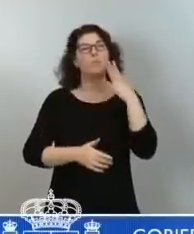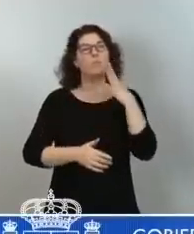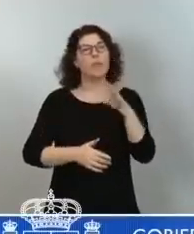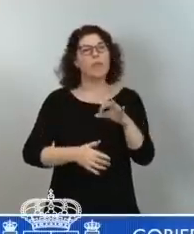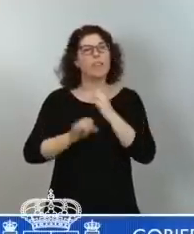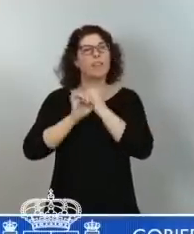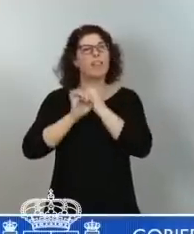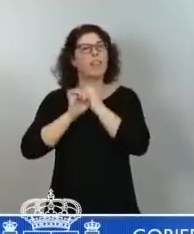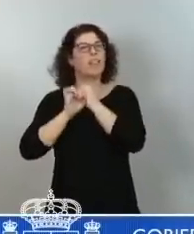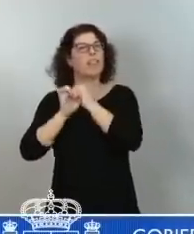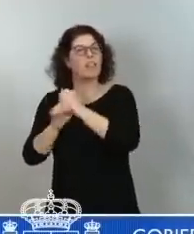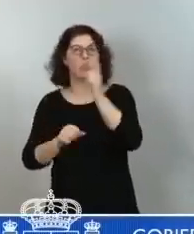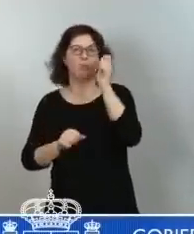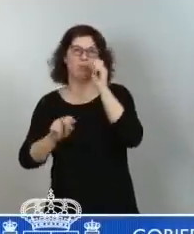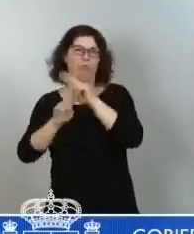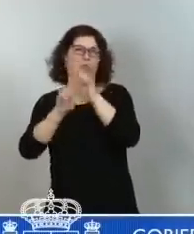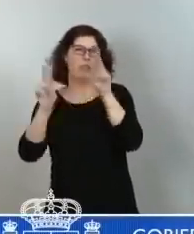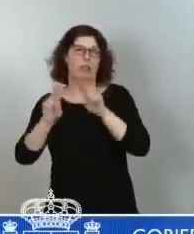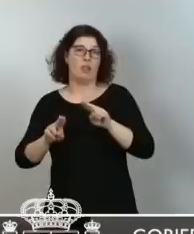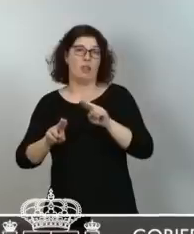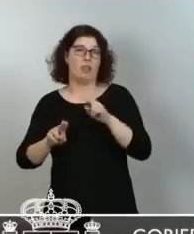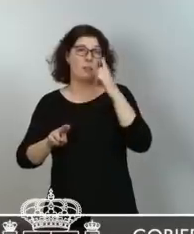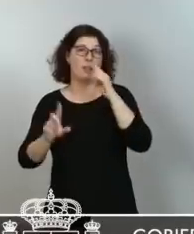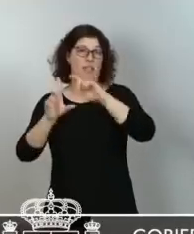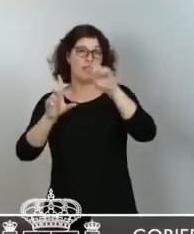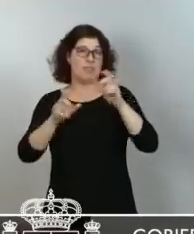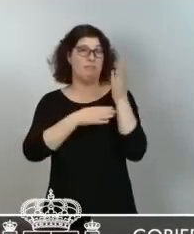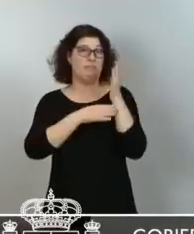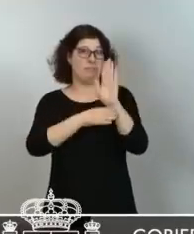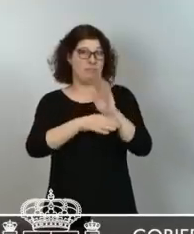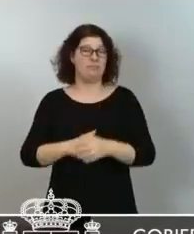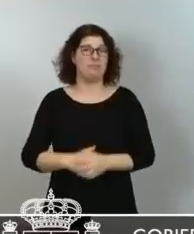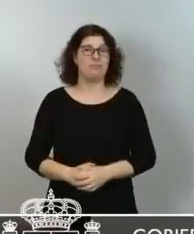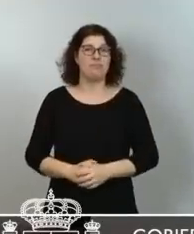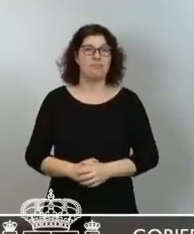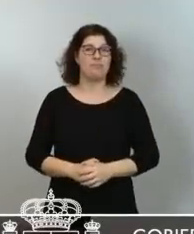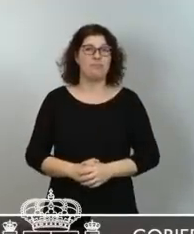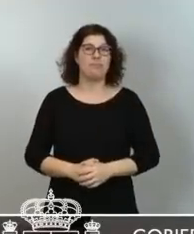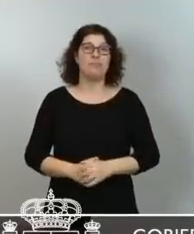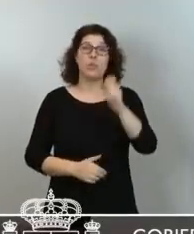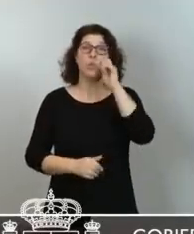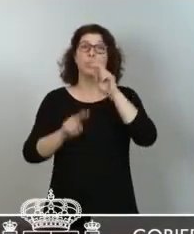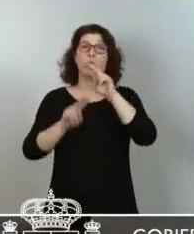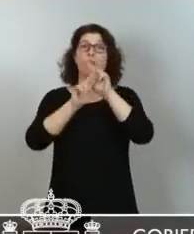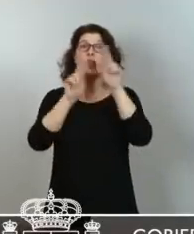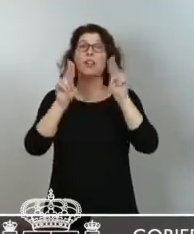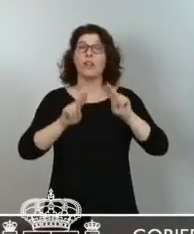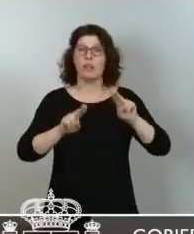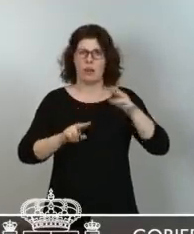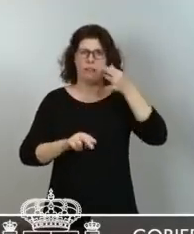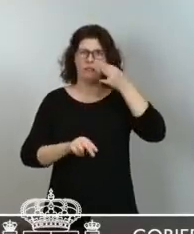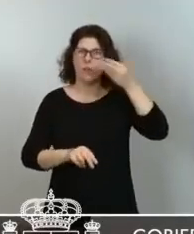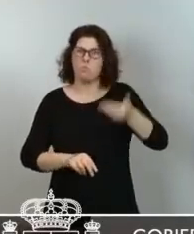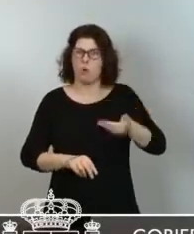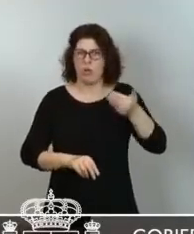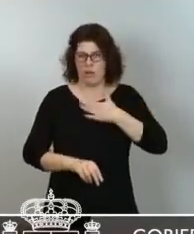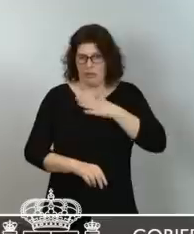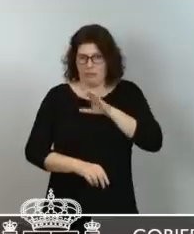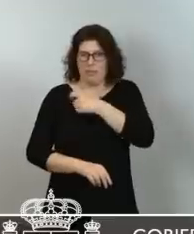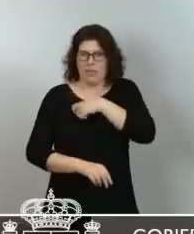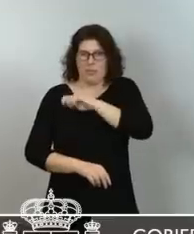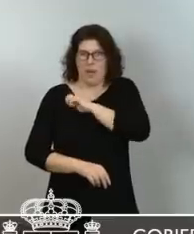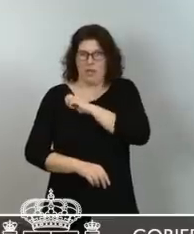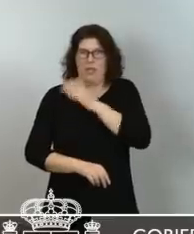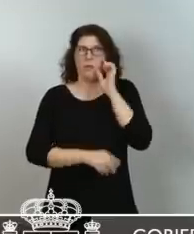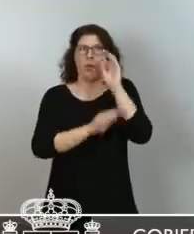podemos ver en la gráfica 3. El turismo internacional siempre va a ser importante para un país como España. Hay que cuidarlo y potenciarlo.